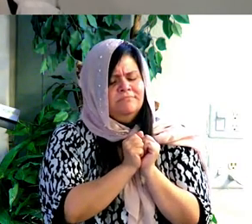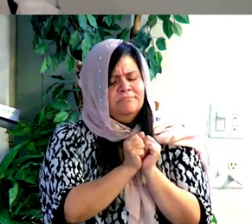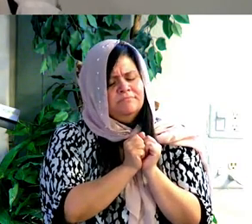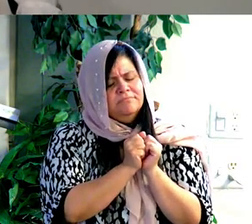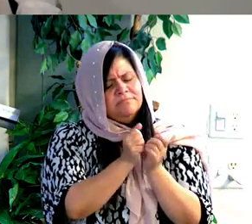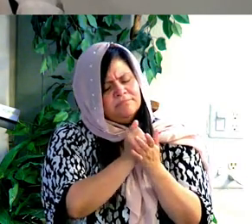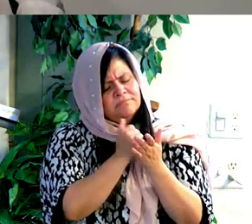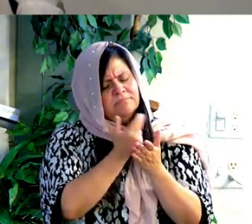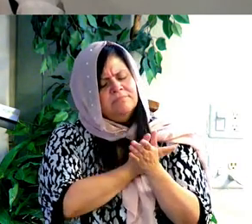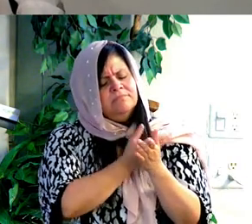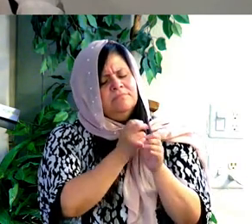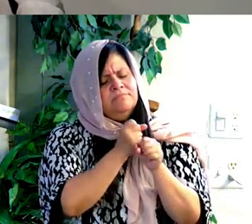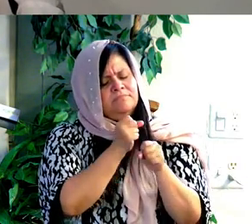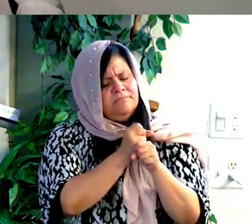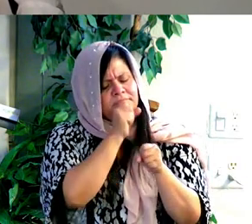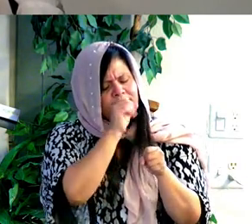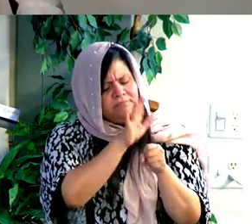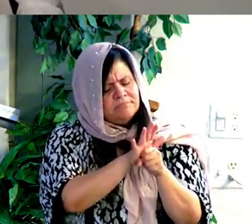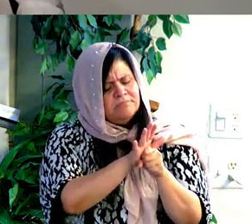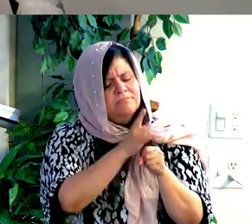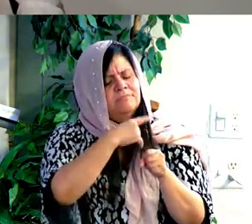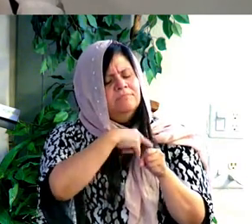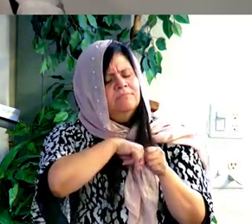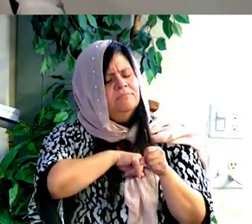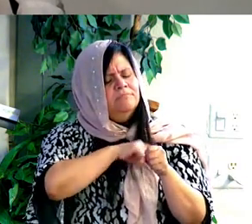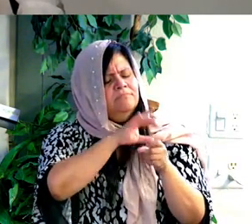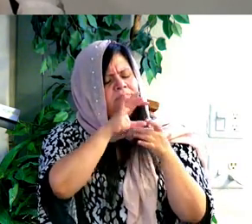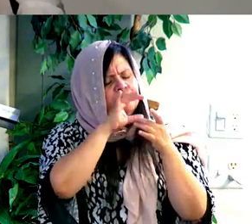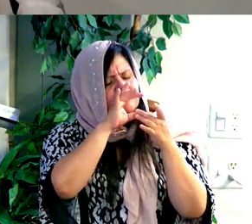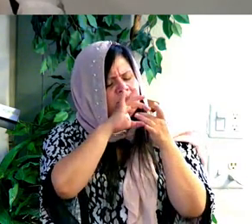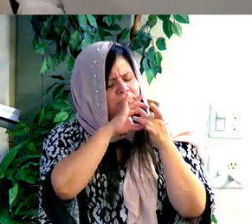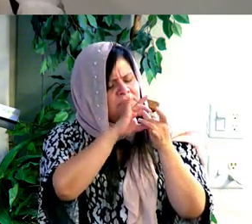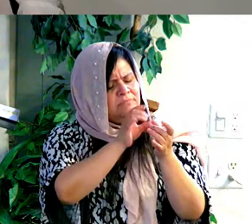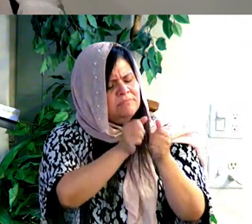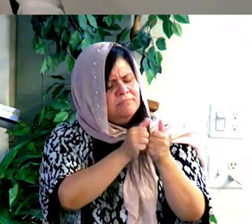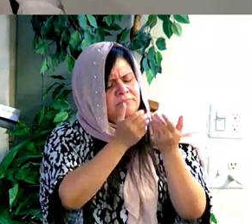Entonces, hacemos el voto que nosotros somos tuyos.